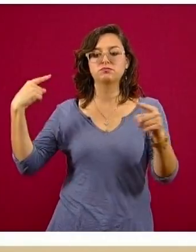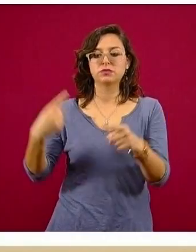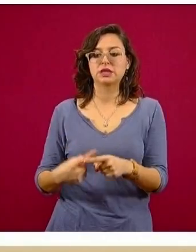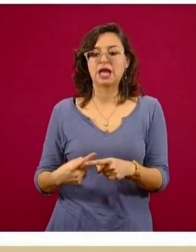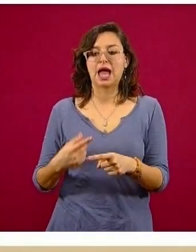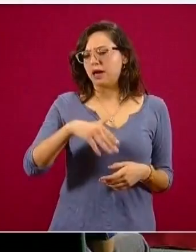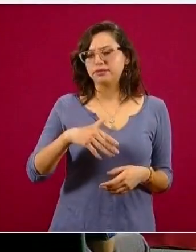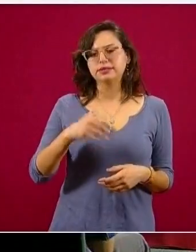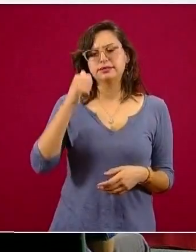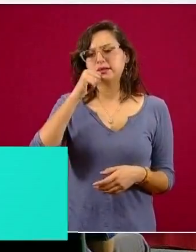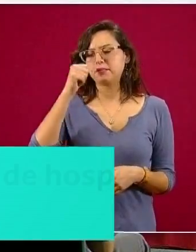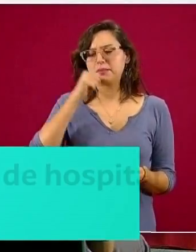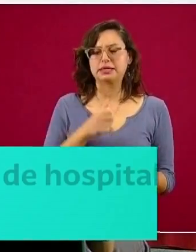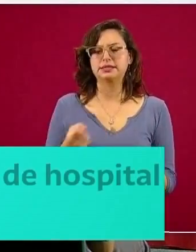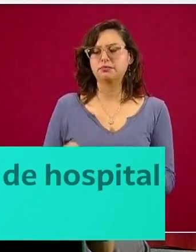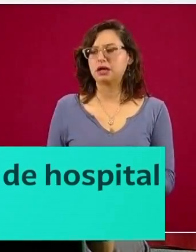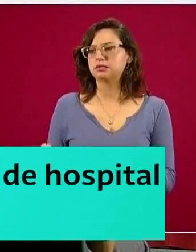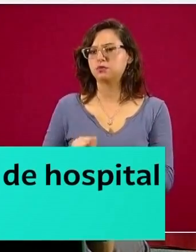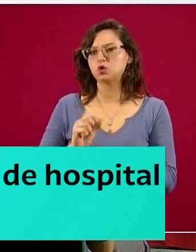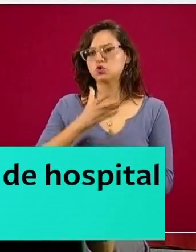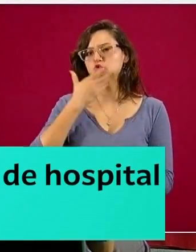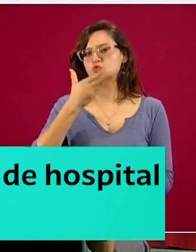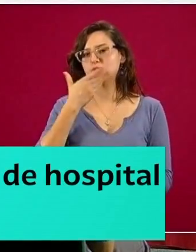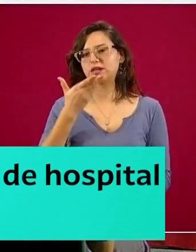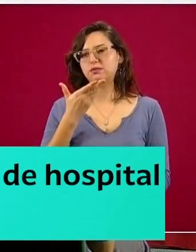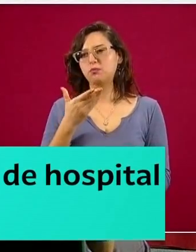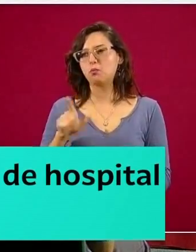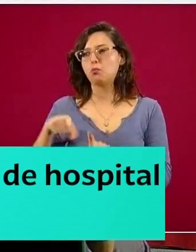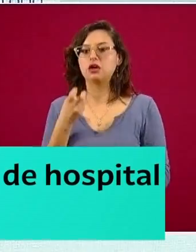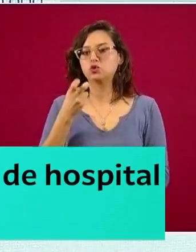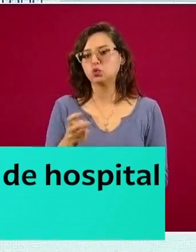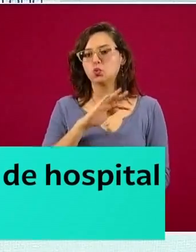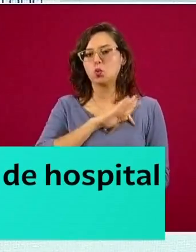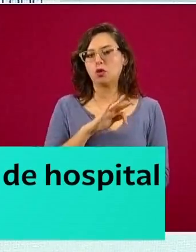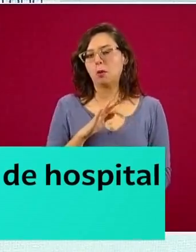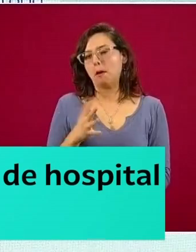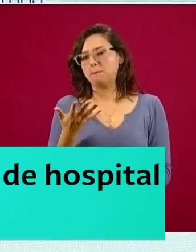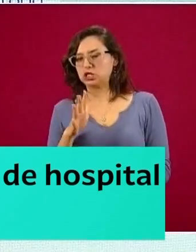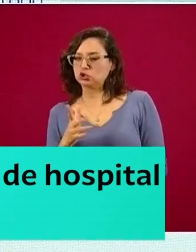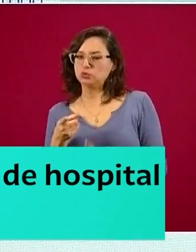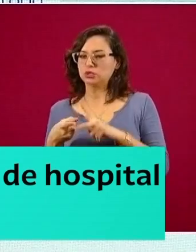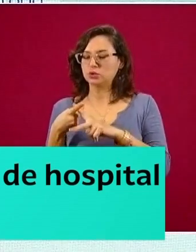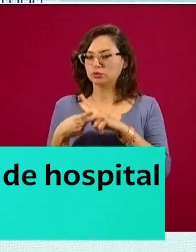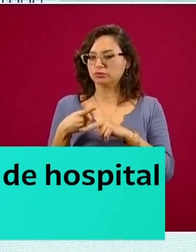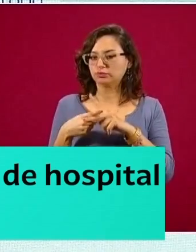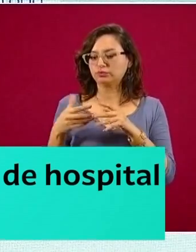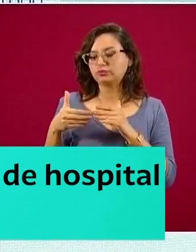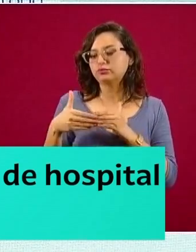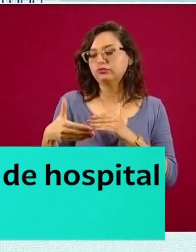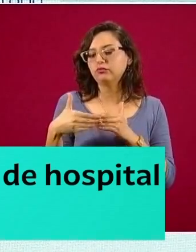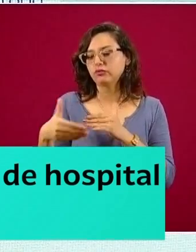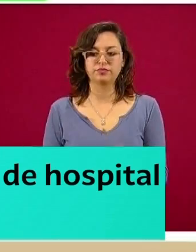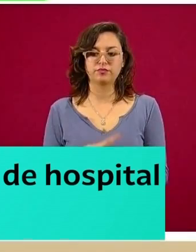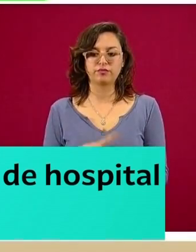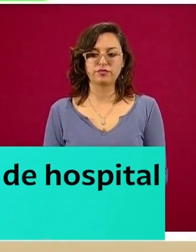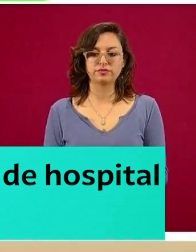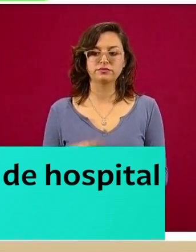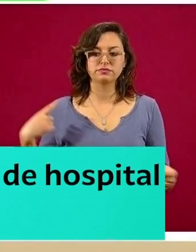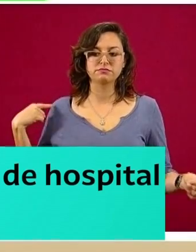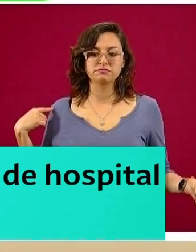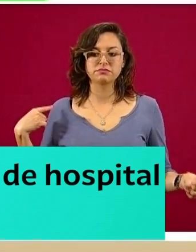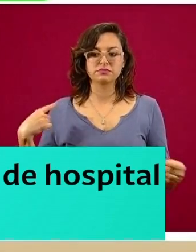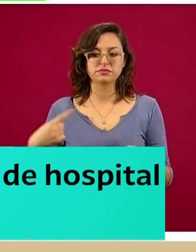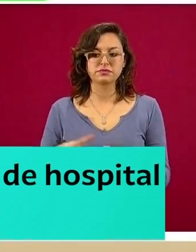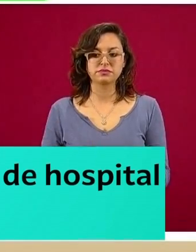nuevos casos, al contabilizarse 349.396 infecciones, mientras las nuevas defunciones